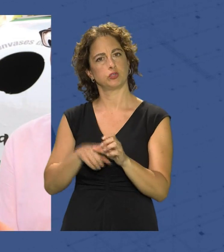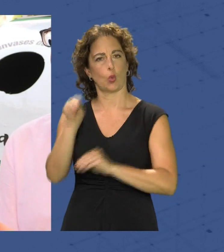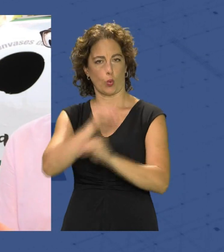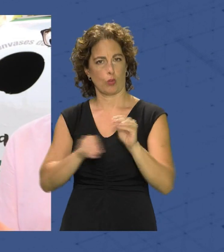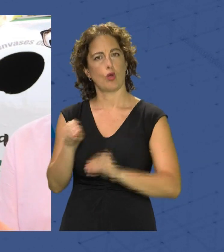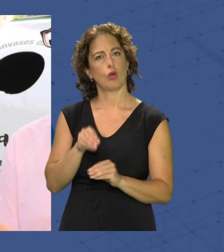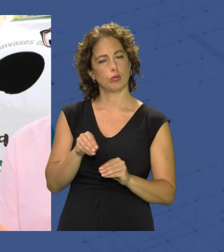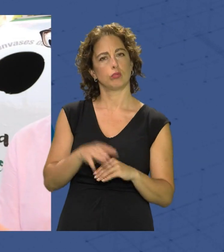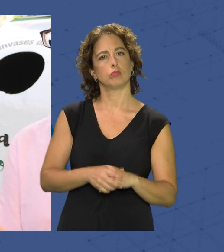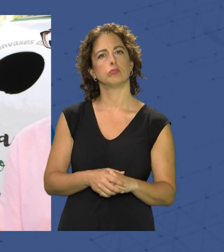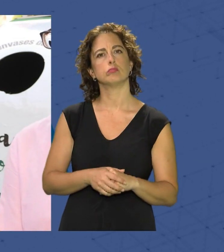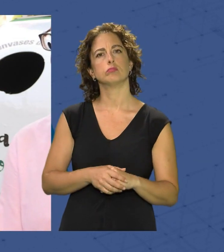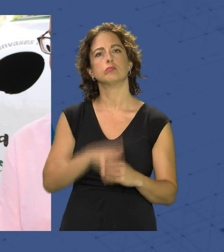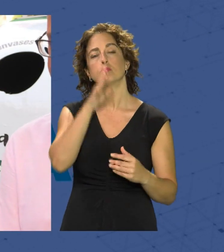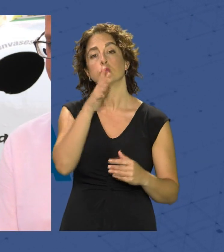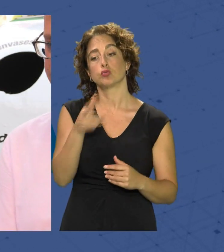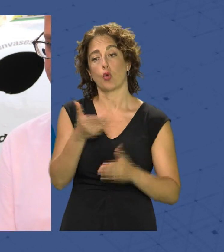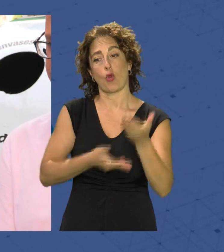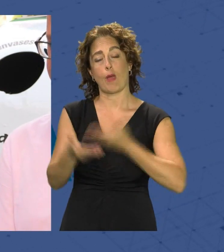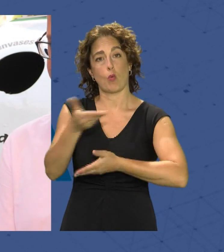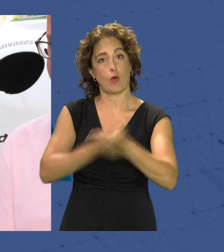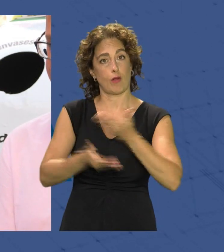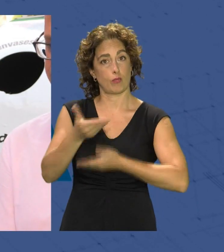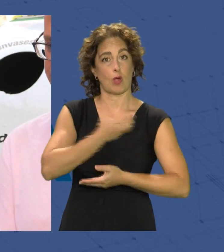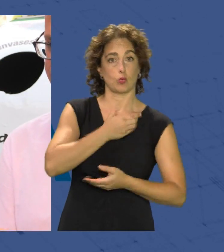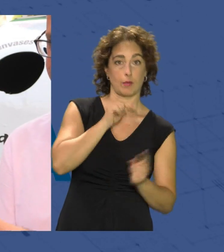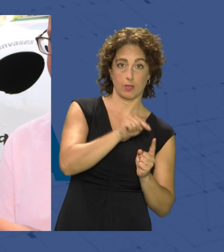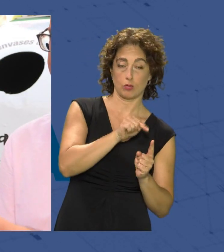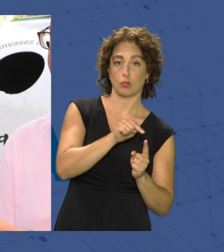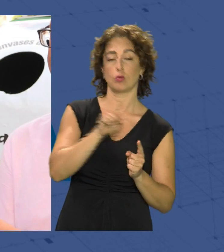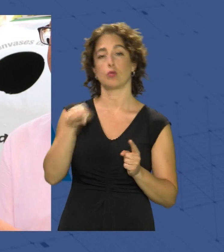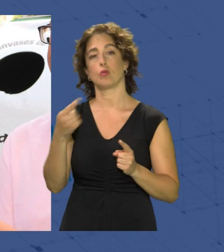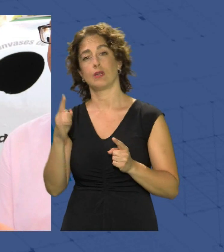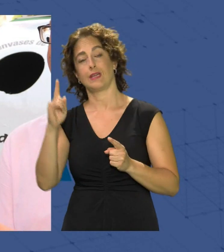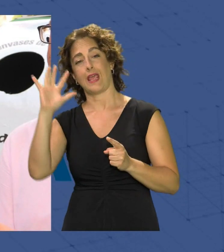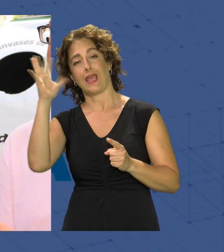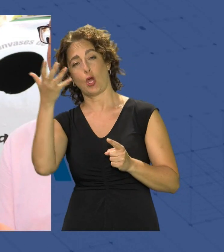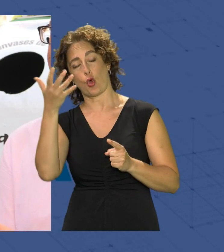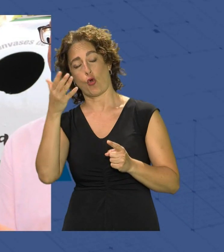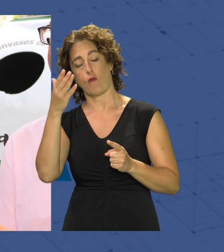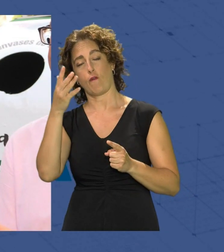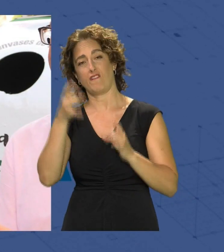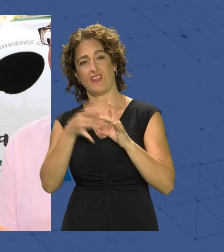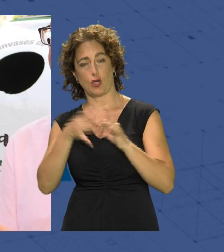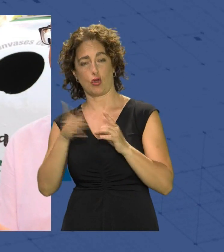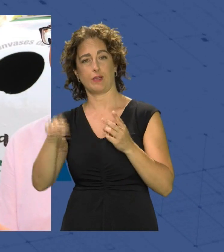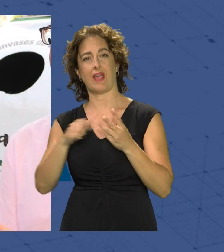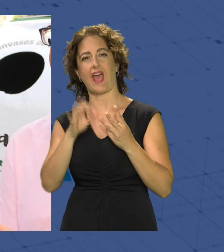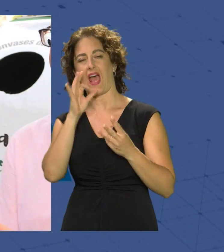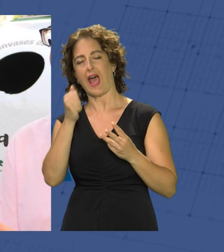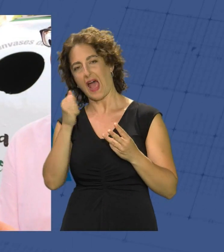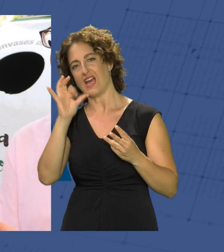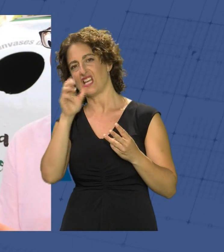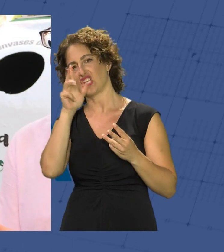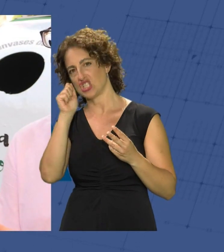y precisamente esa colaboración que hay entre ayuntamiento Ecovidrio y ASAL denota pues eso que